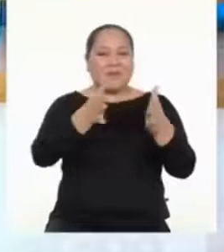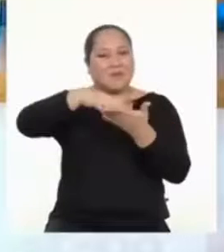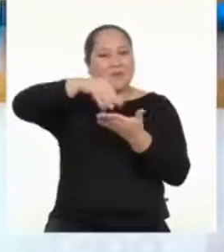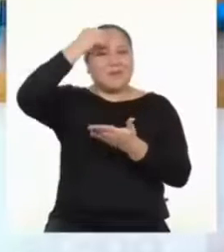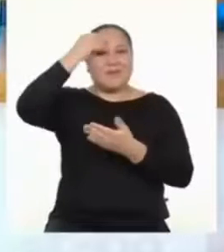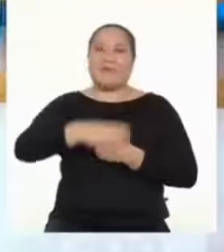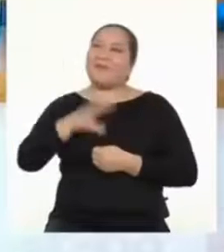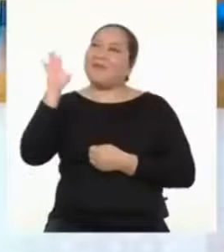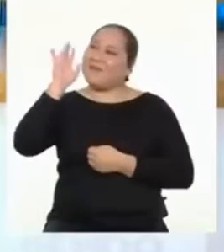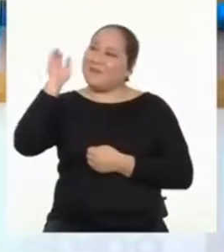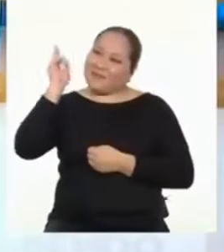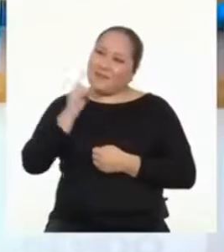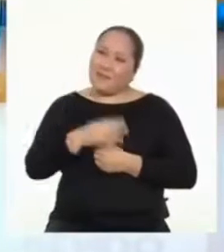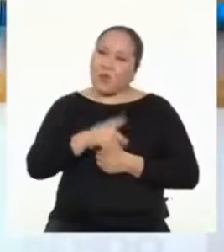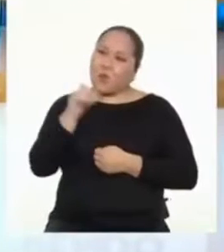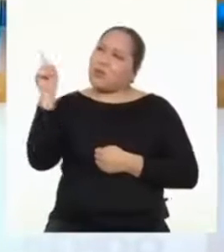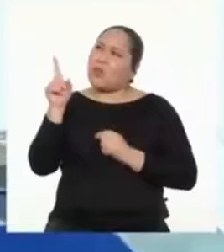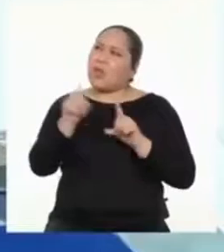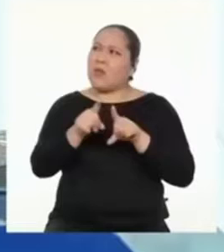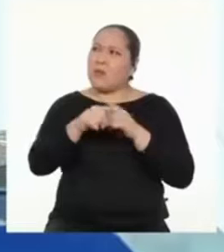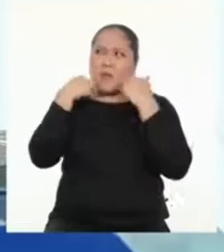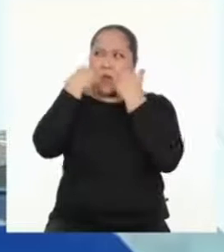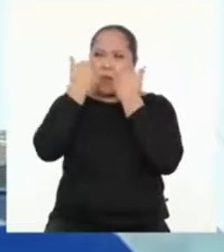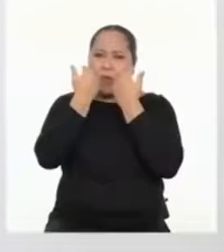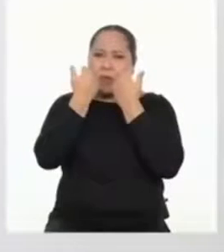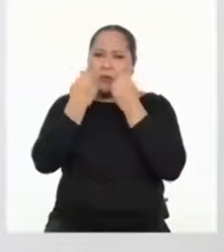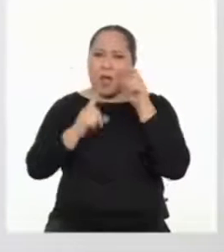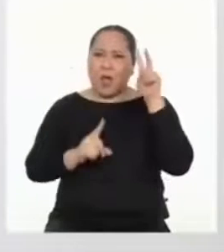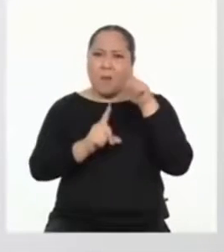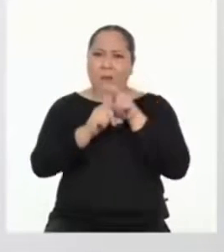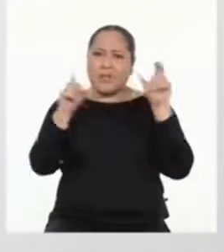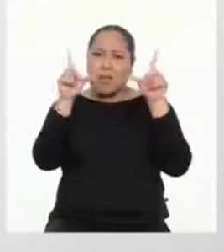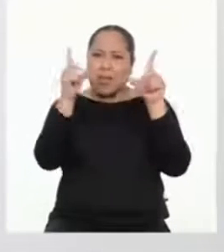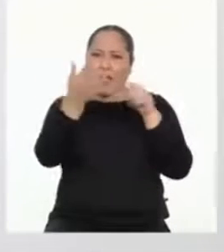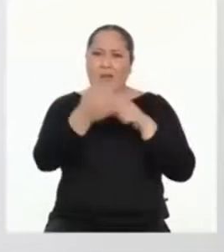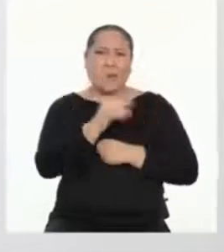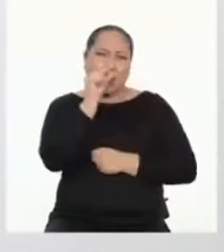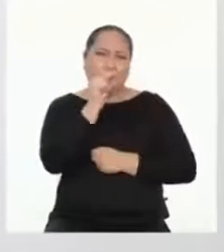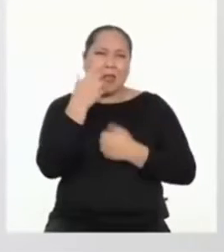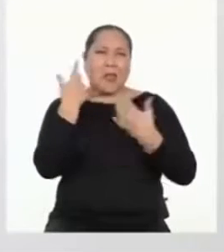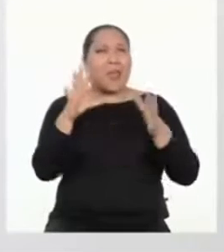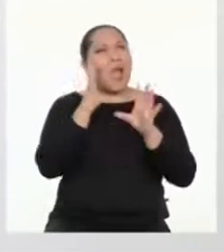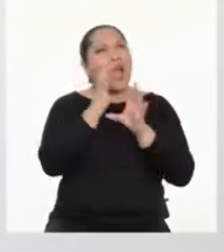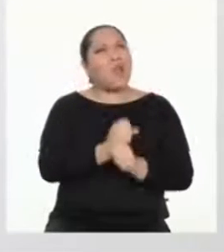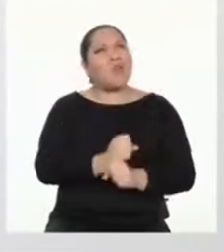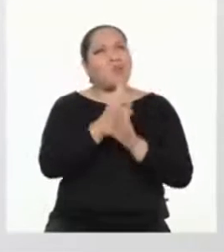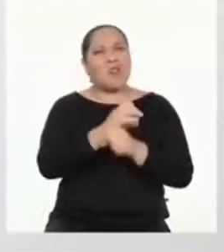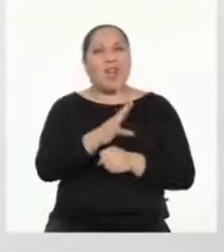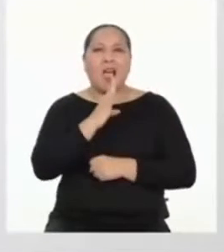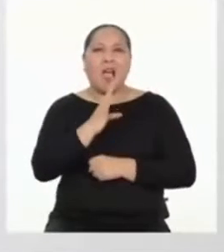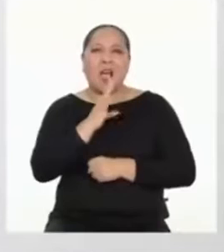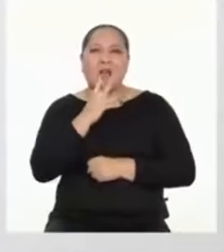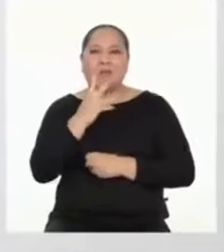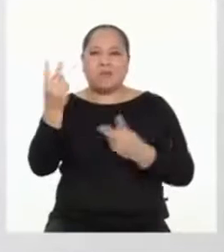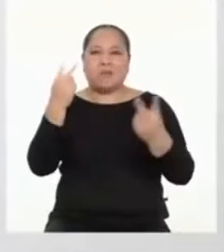aprendizaje. Hola profesor. ¿A usted también le da vergüenza salir en la tele? Un poquito. Ahora ya soy acostumbrado a hablar en